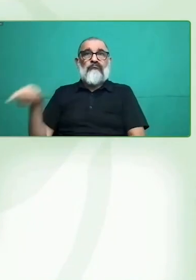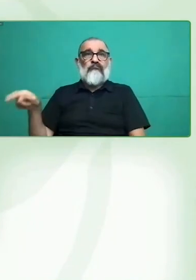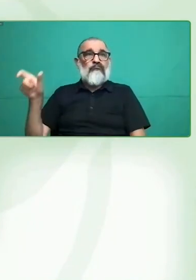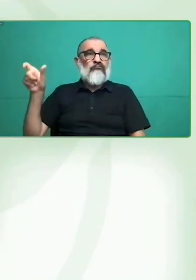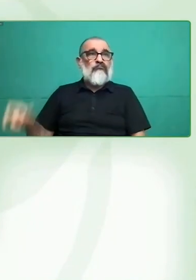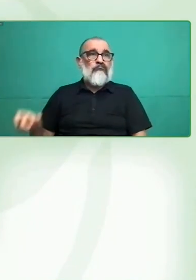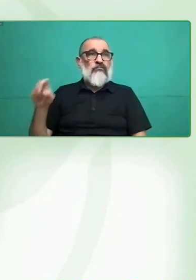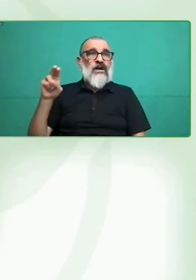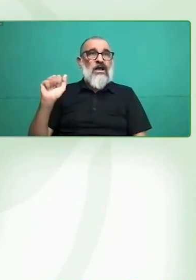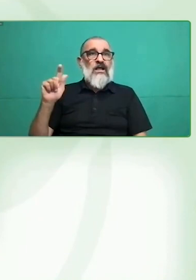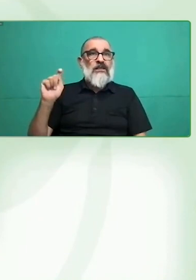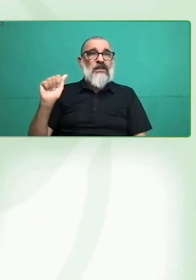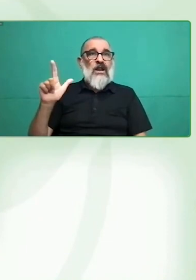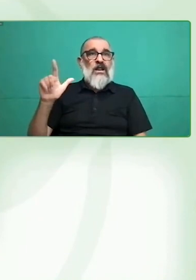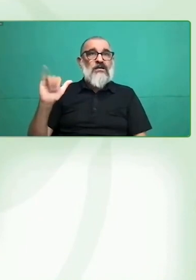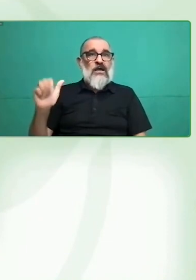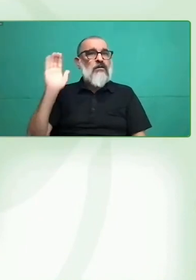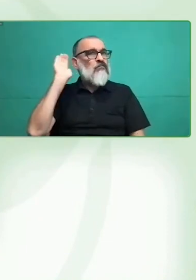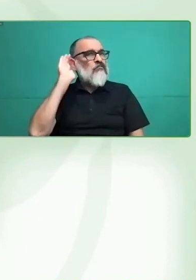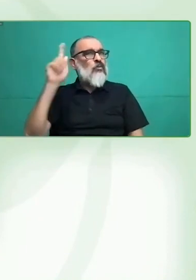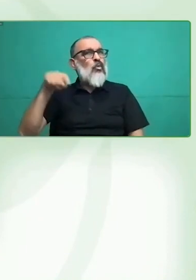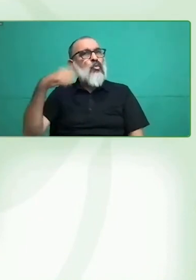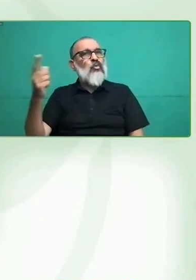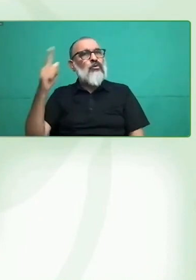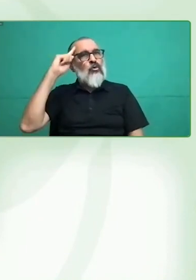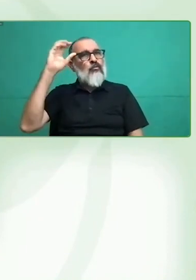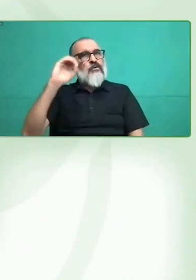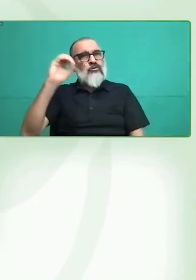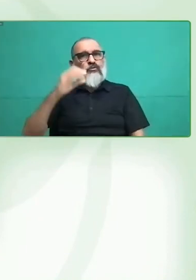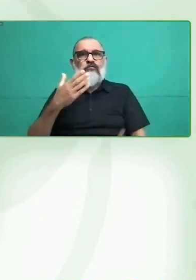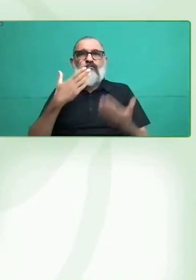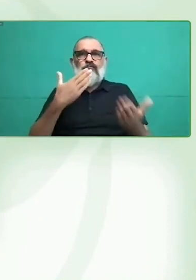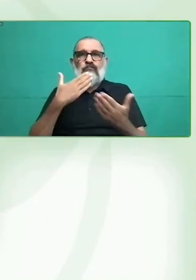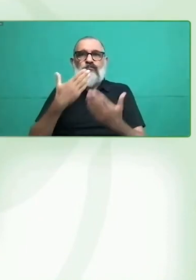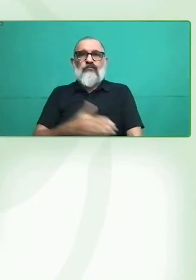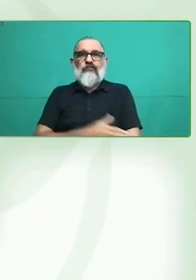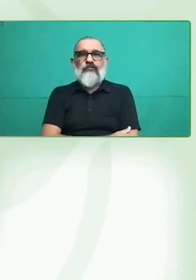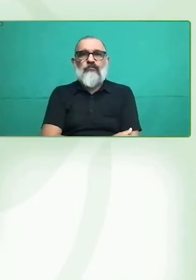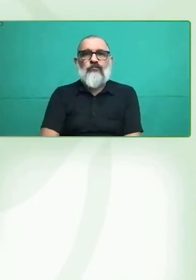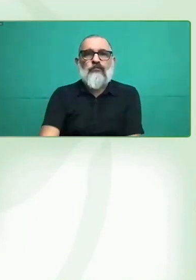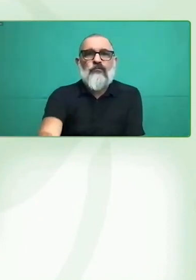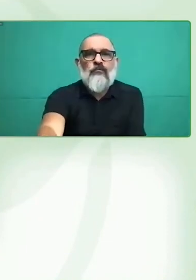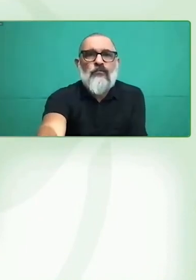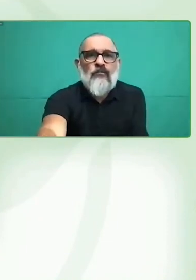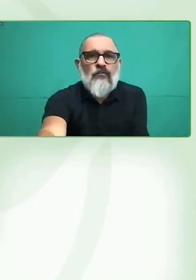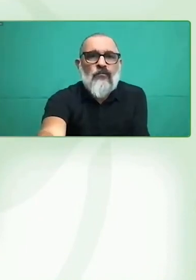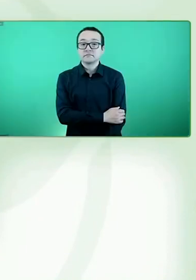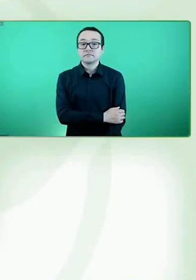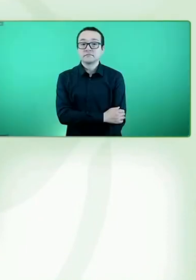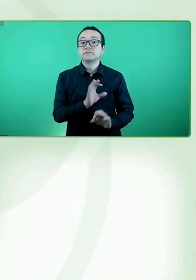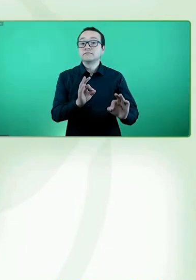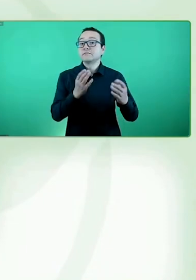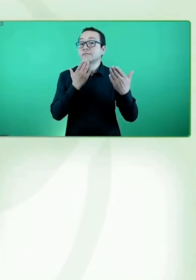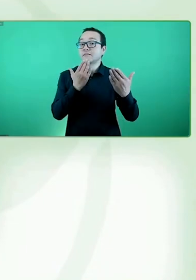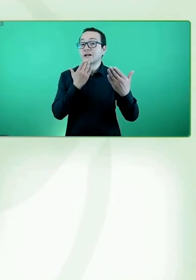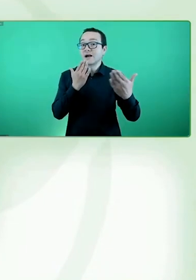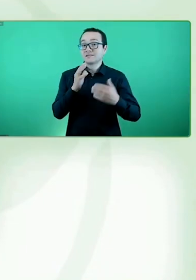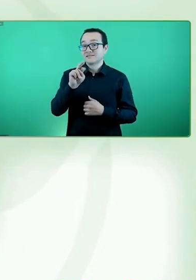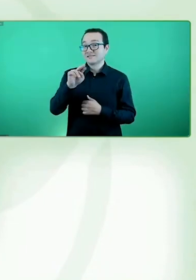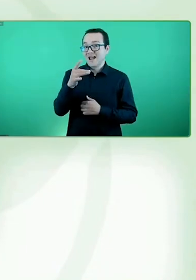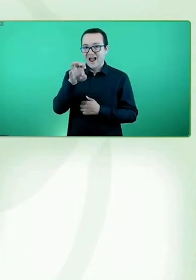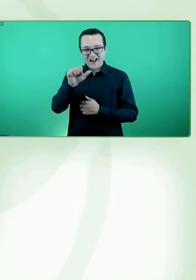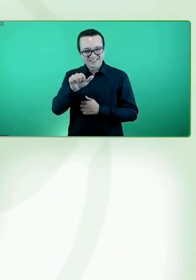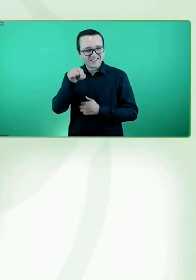Muchísimas gracias, Nacha. Y bueno, siguiendo en esta reflexión que nos plantea un poco el corto,